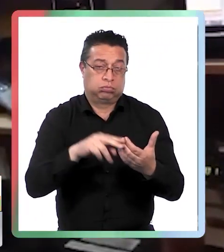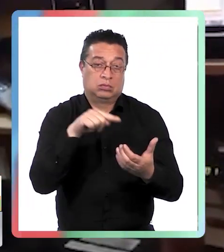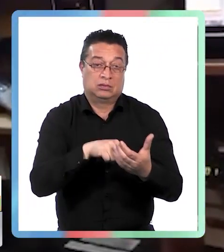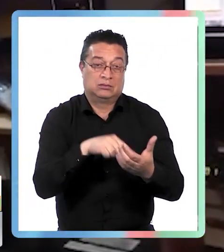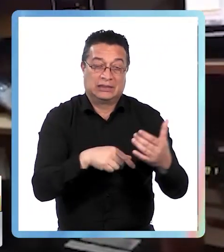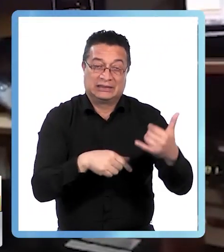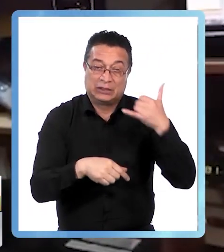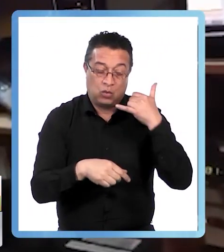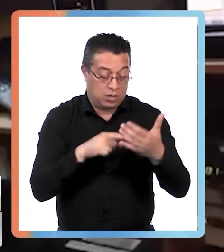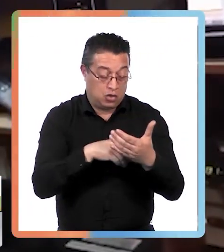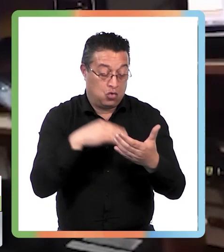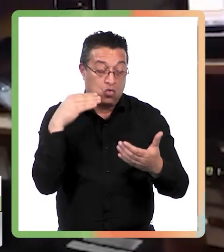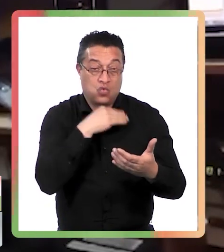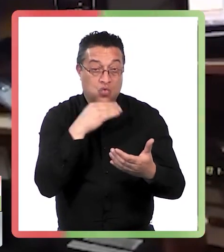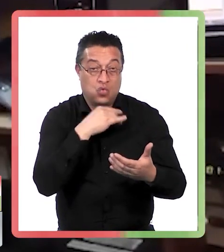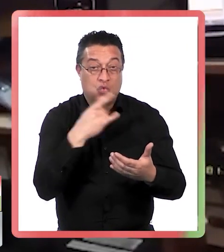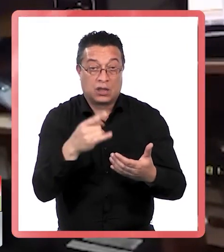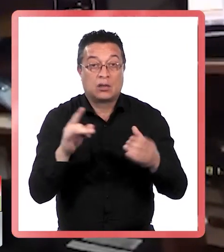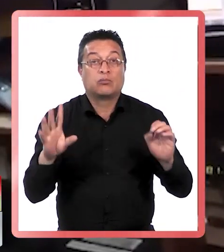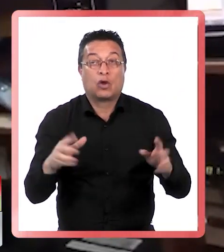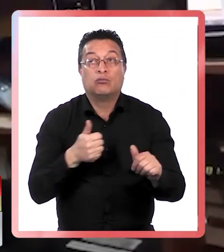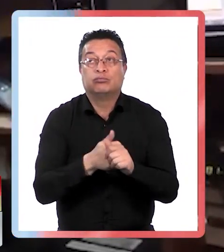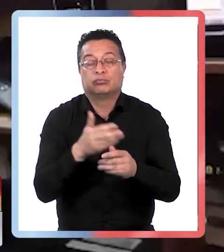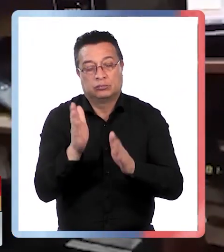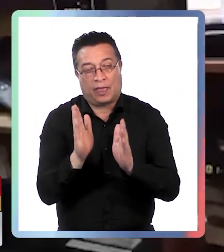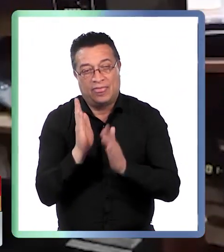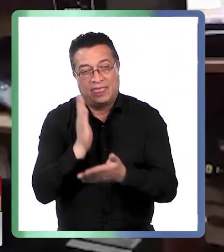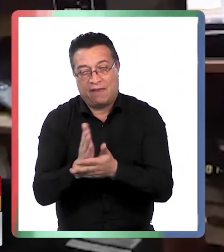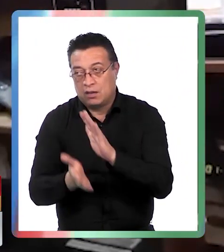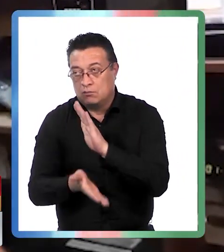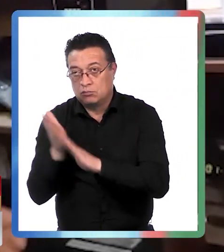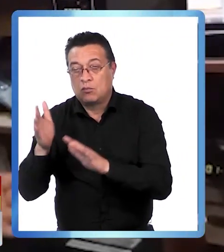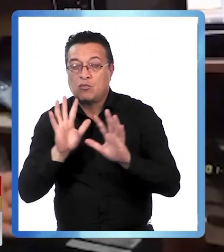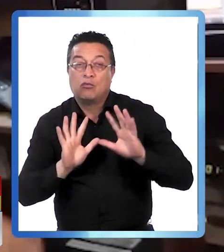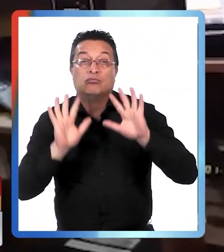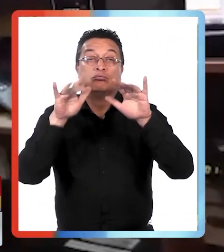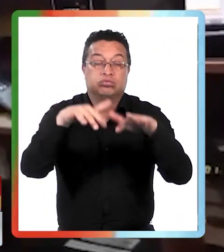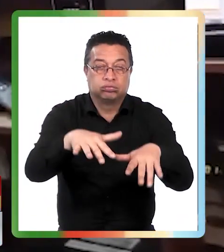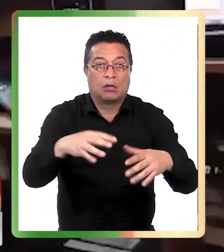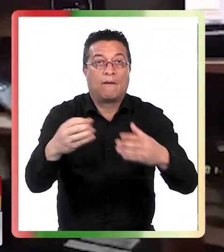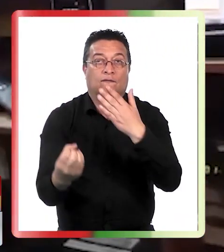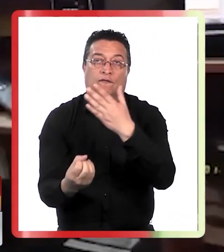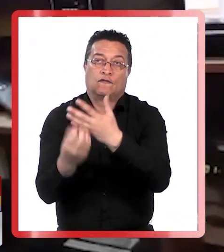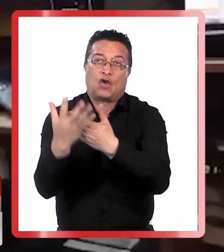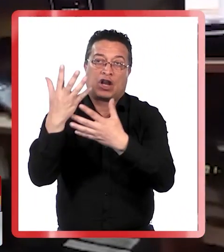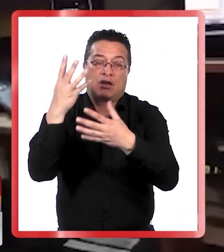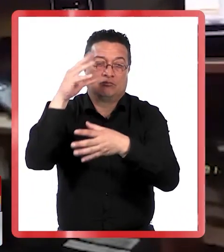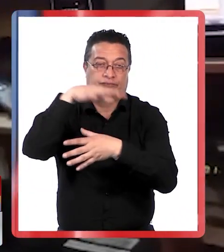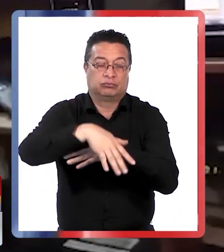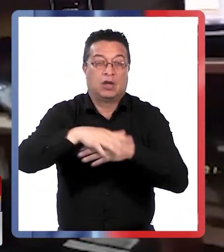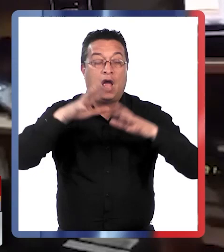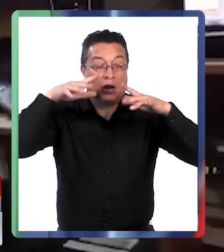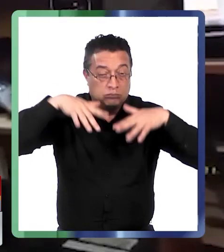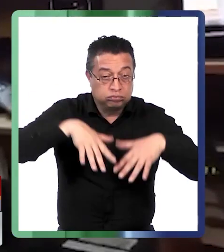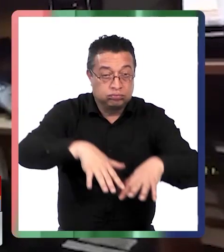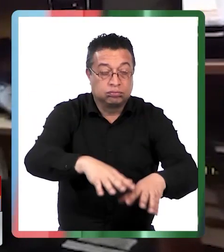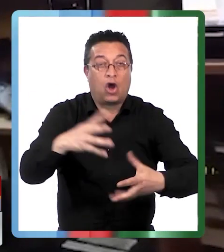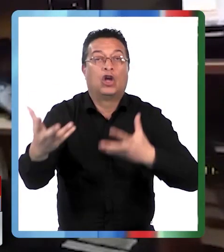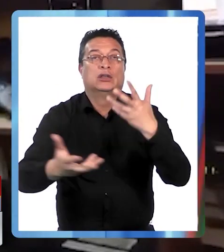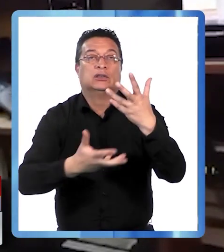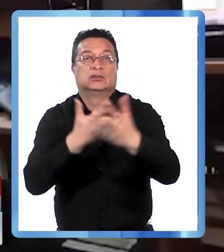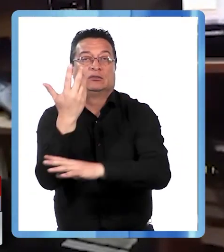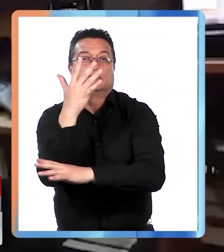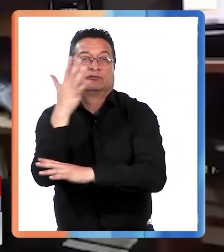mensaje con información de emergencia como refuerzo al proceso de evacuación en caso de tsunami erupción volcánica aluviones